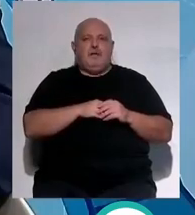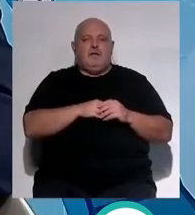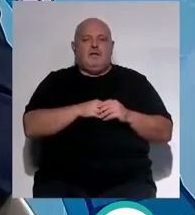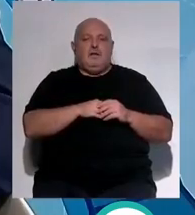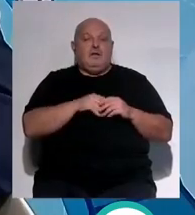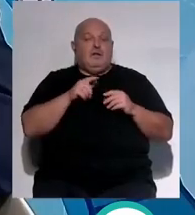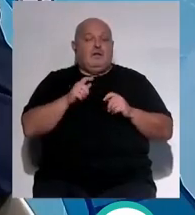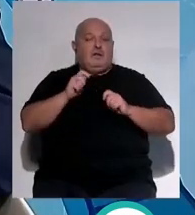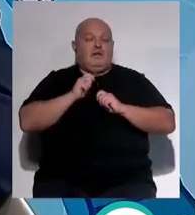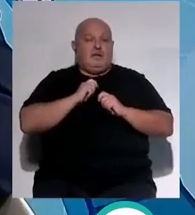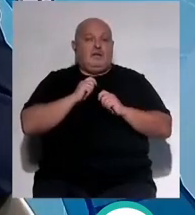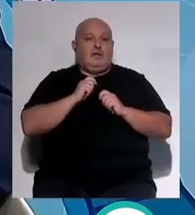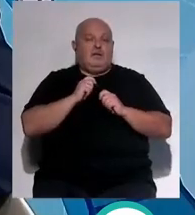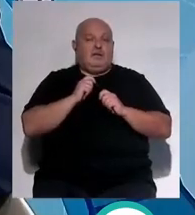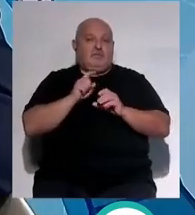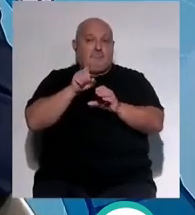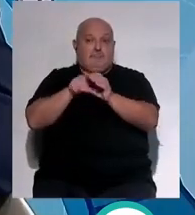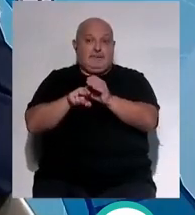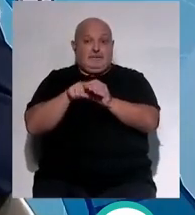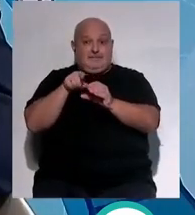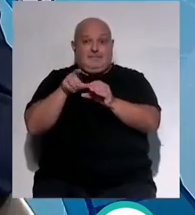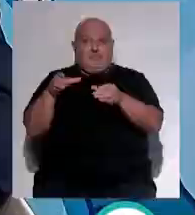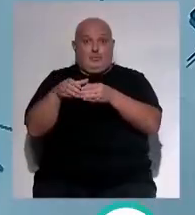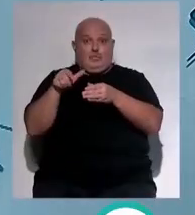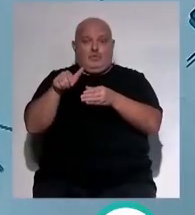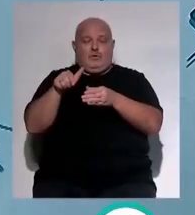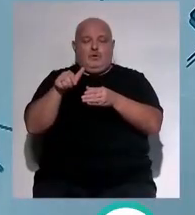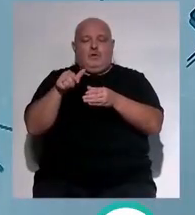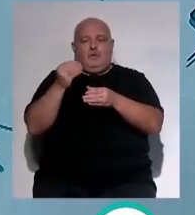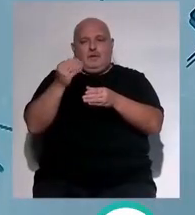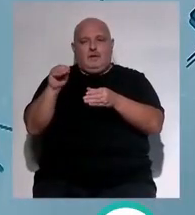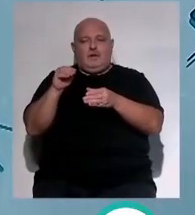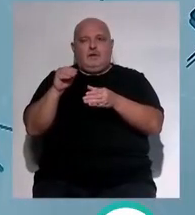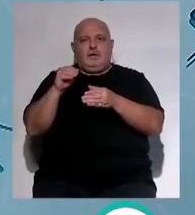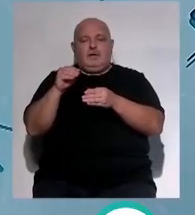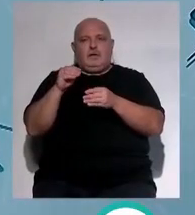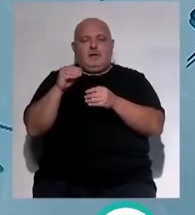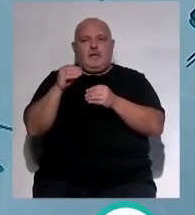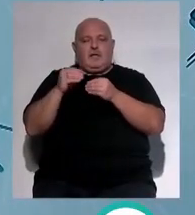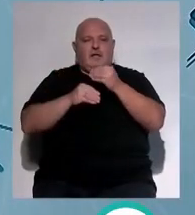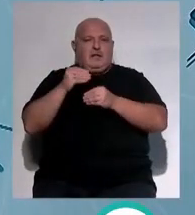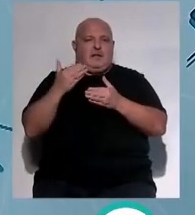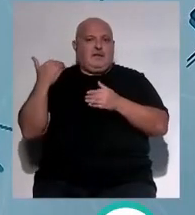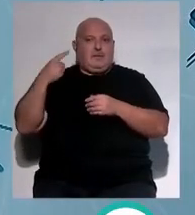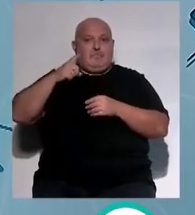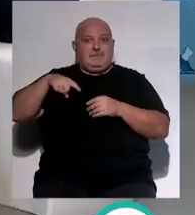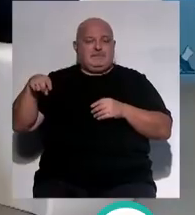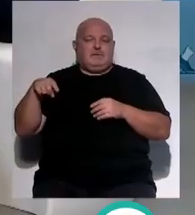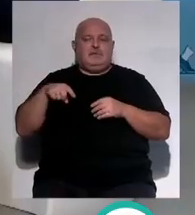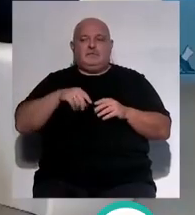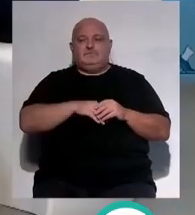con nuestra incorporación y con alguna incorporación más que se ha producido también en estos últimos meses